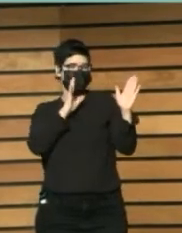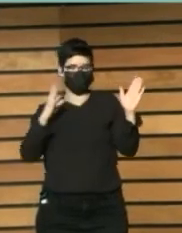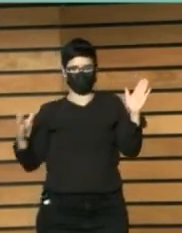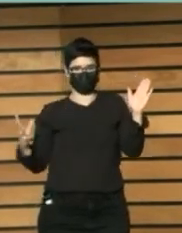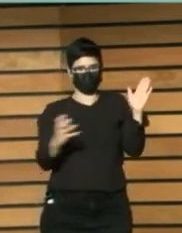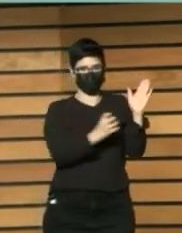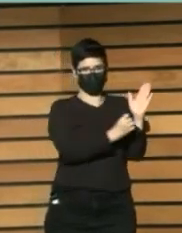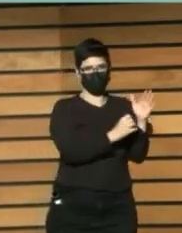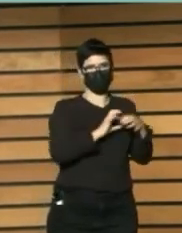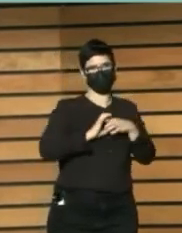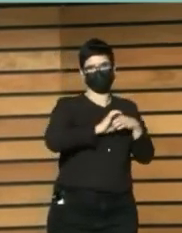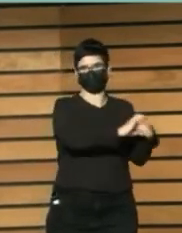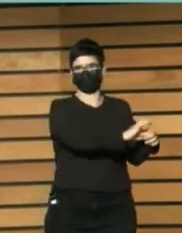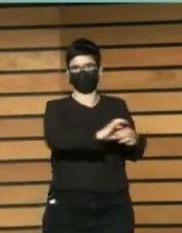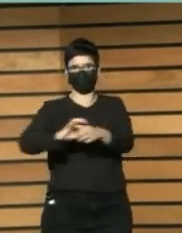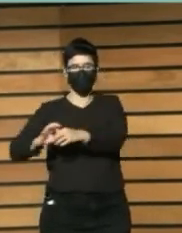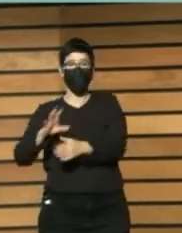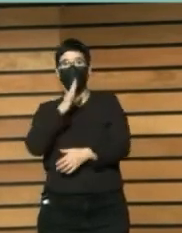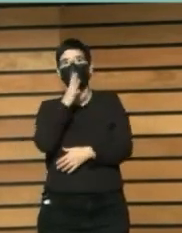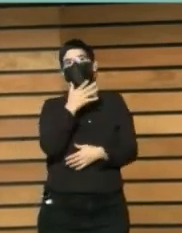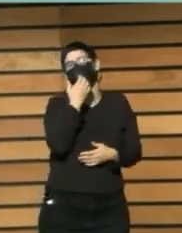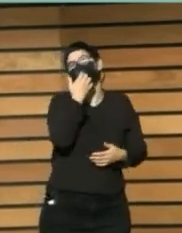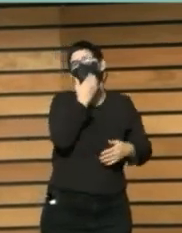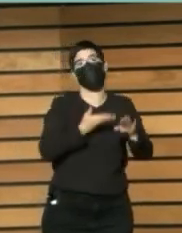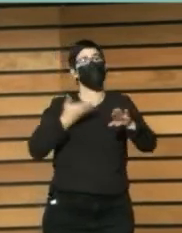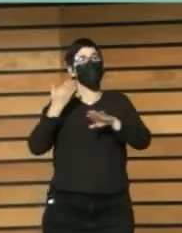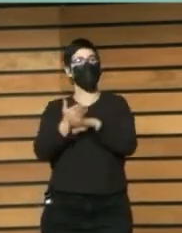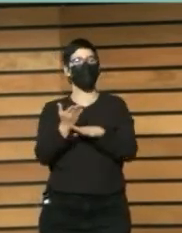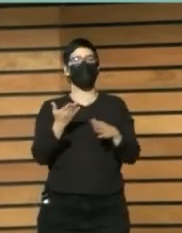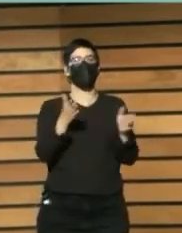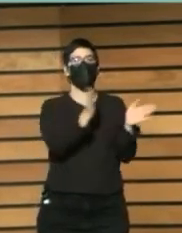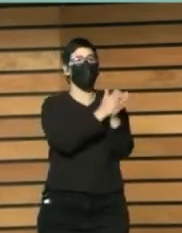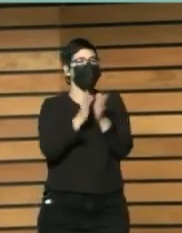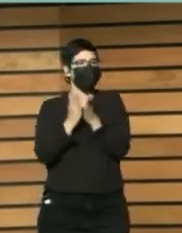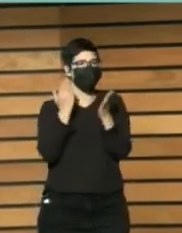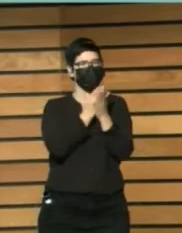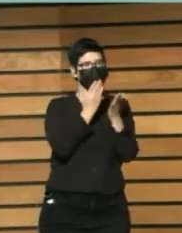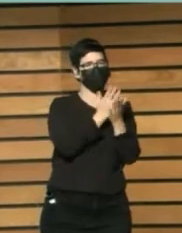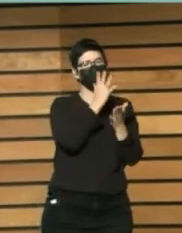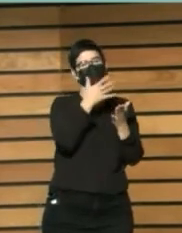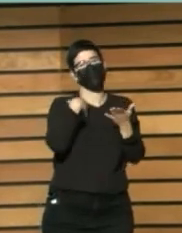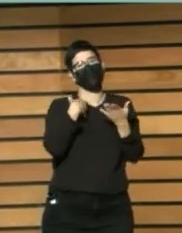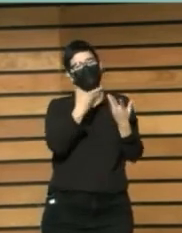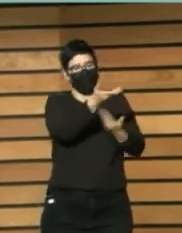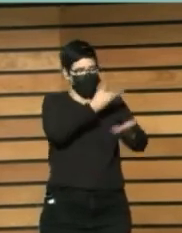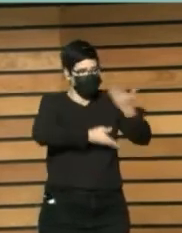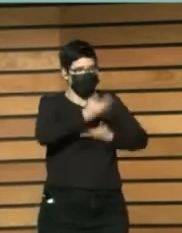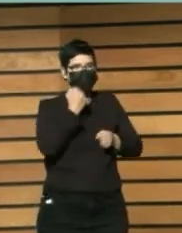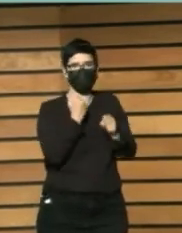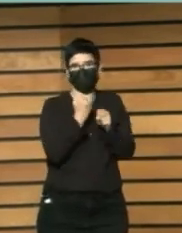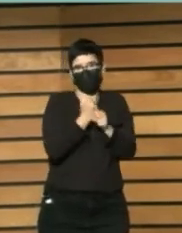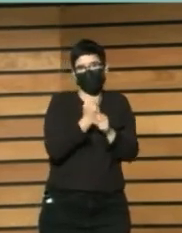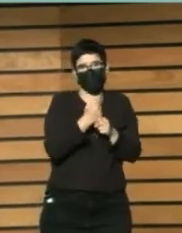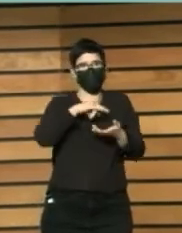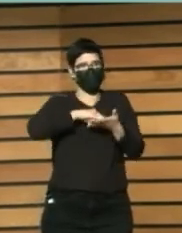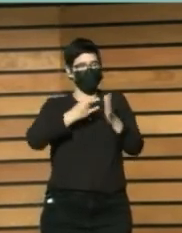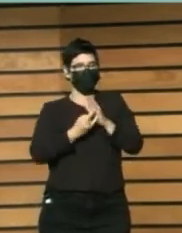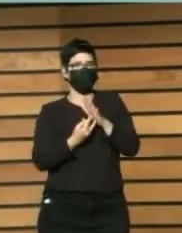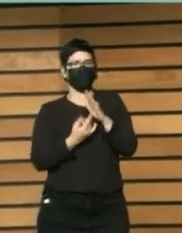Con compañeros De estudios Para trabajar En un proyecto Que nos hayan Encargado